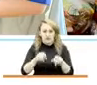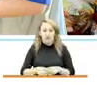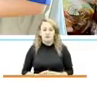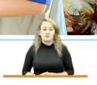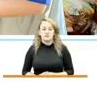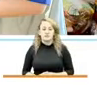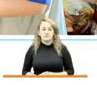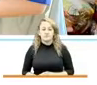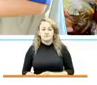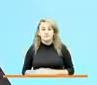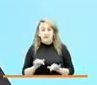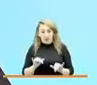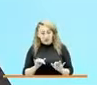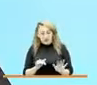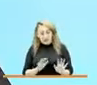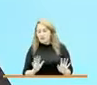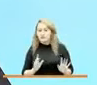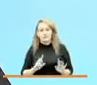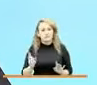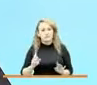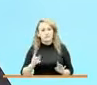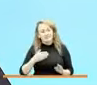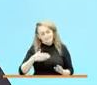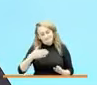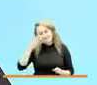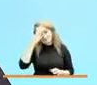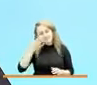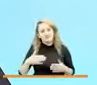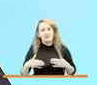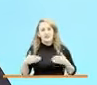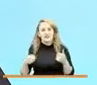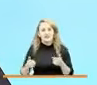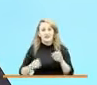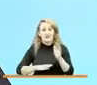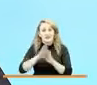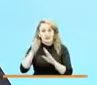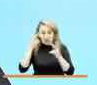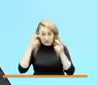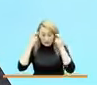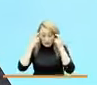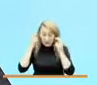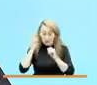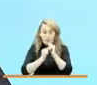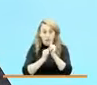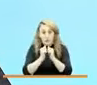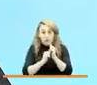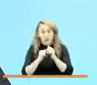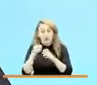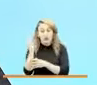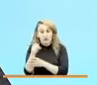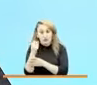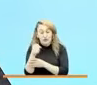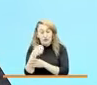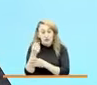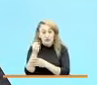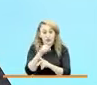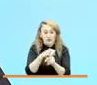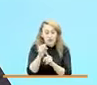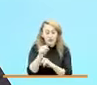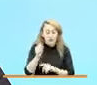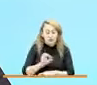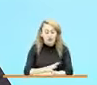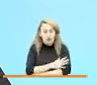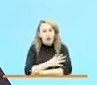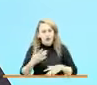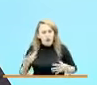nos quedamos ahí. Sabemos que el bienestar, el desarrollo cognitivo, motor y socioemocional de los niños y niñas en esa etapa de